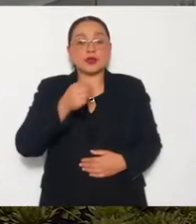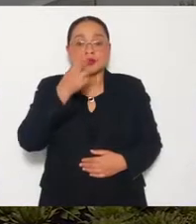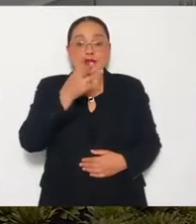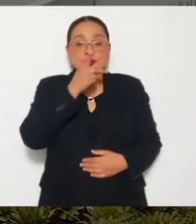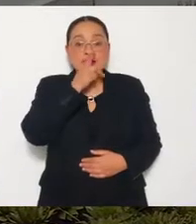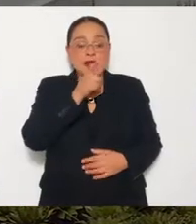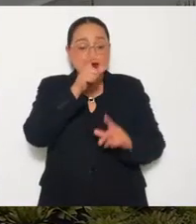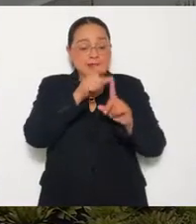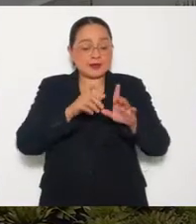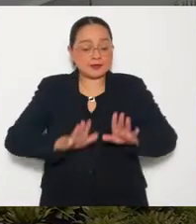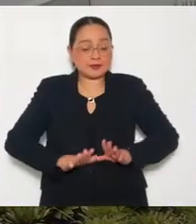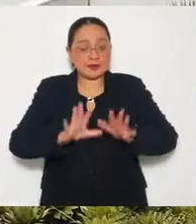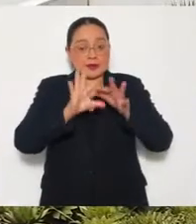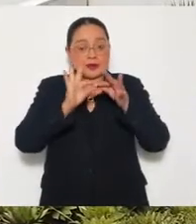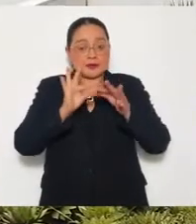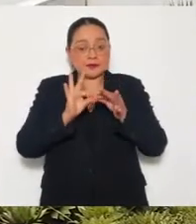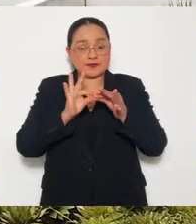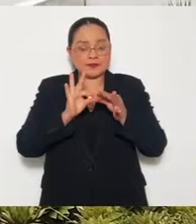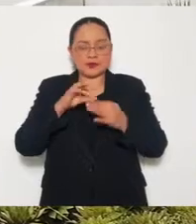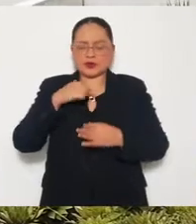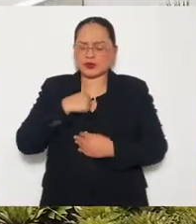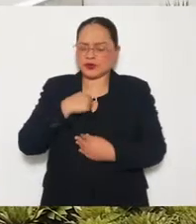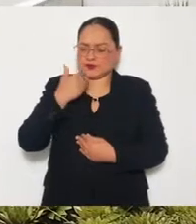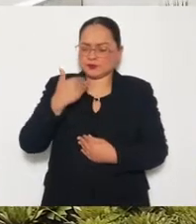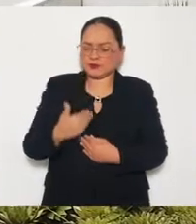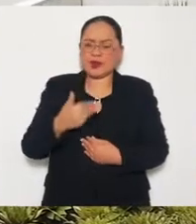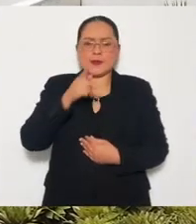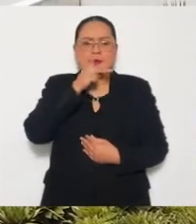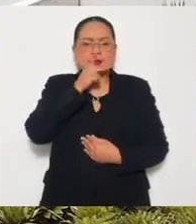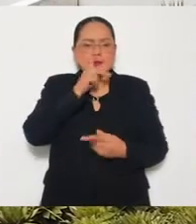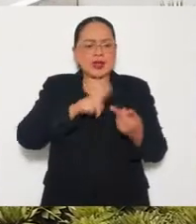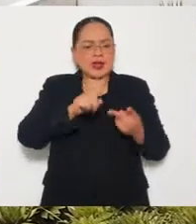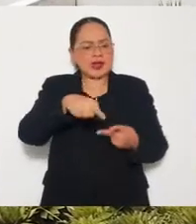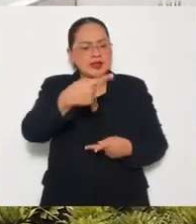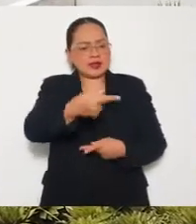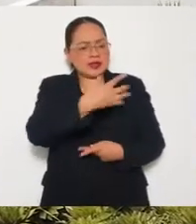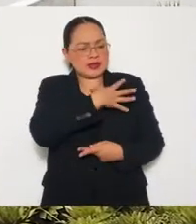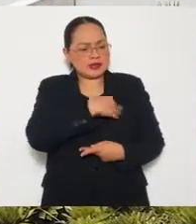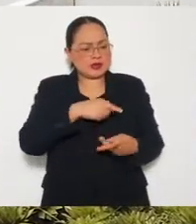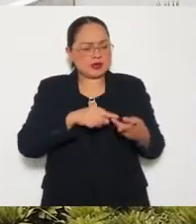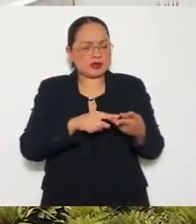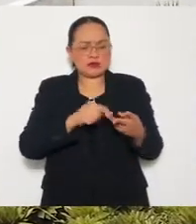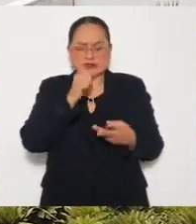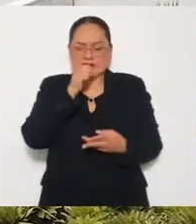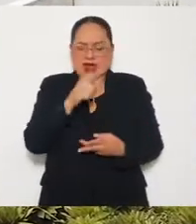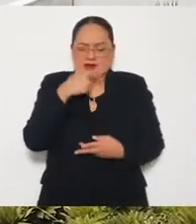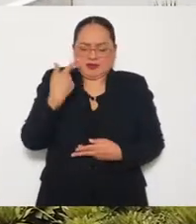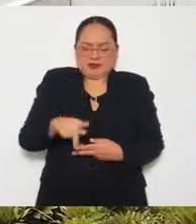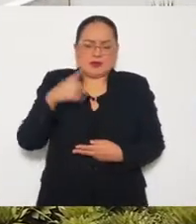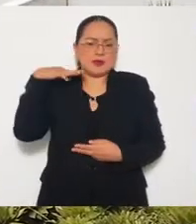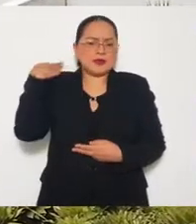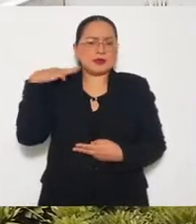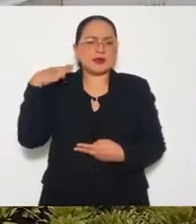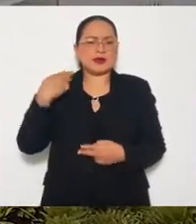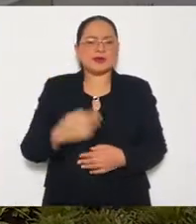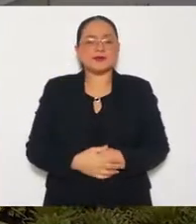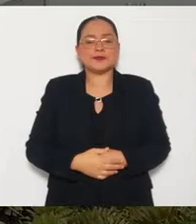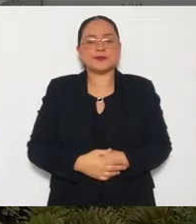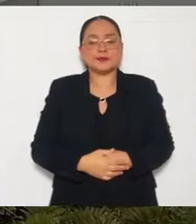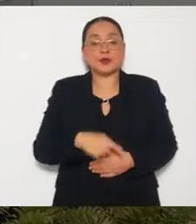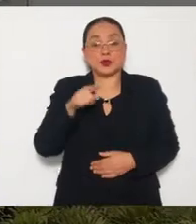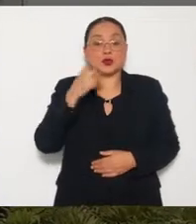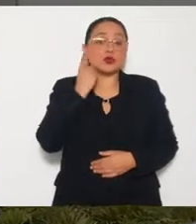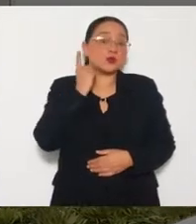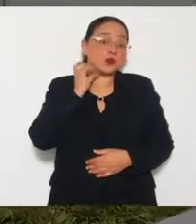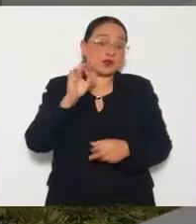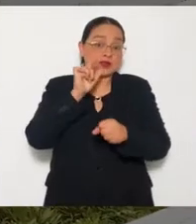Descríbete en tres palabras. Tres palabras. Padre, hijo, espíritu michoacano. Has